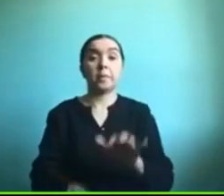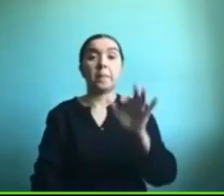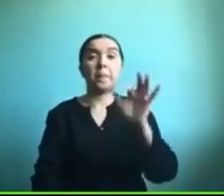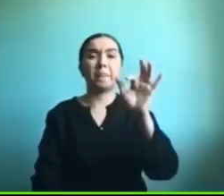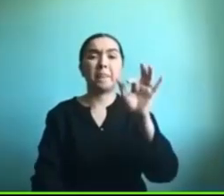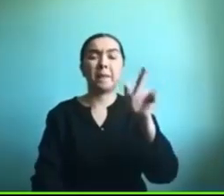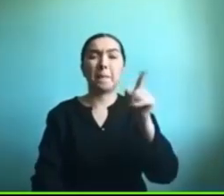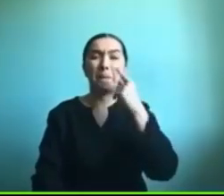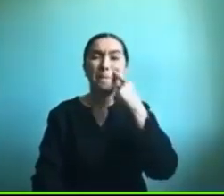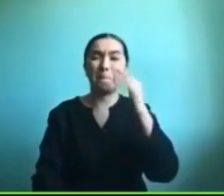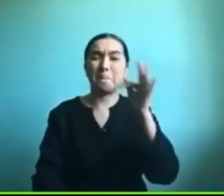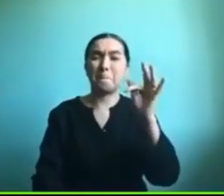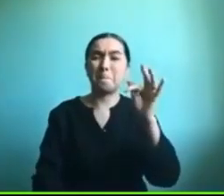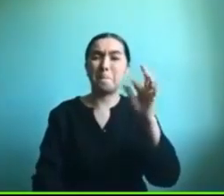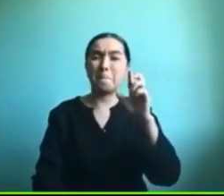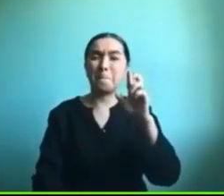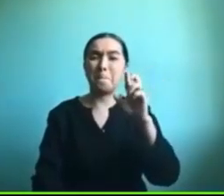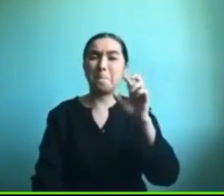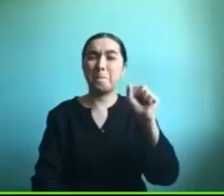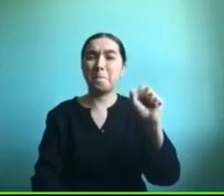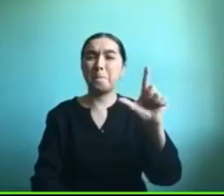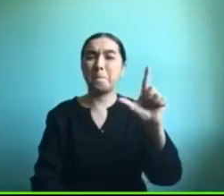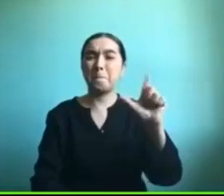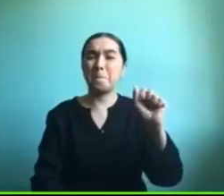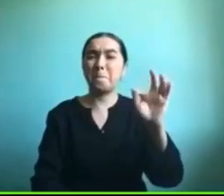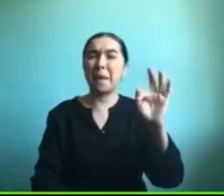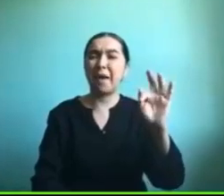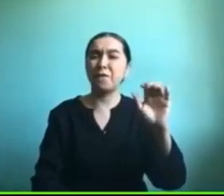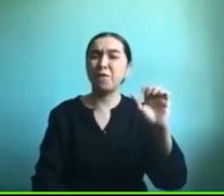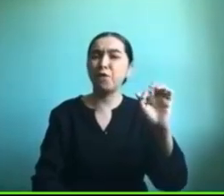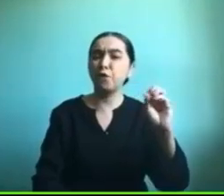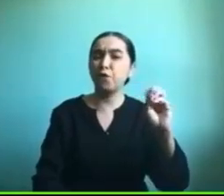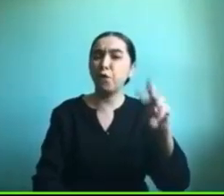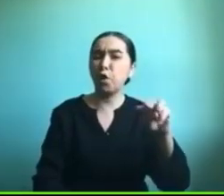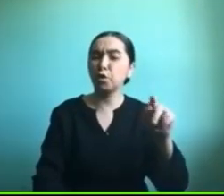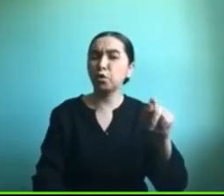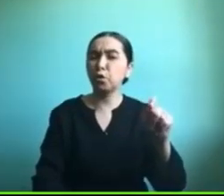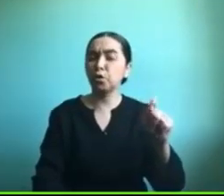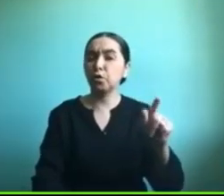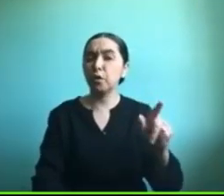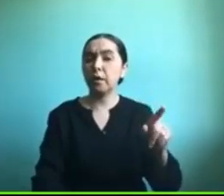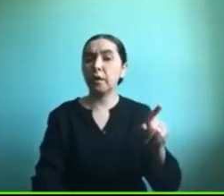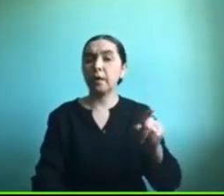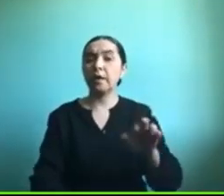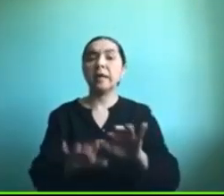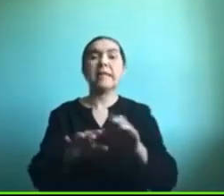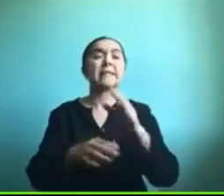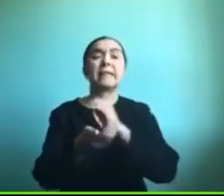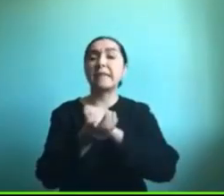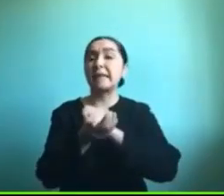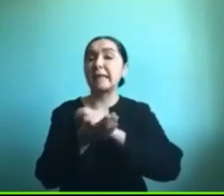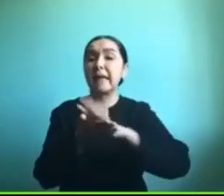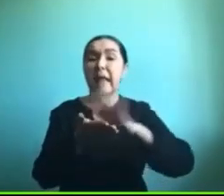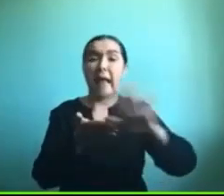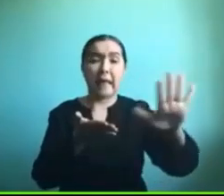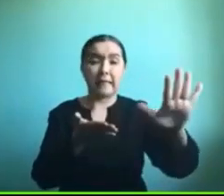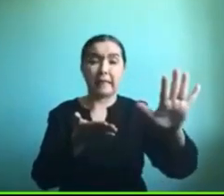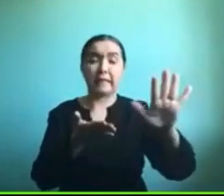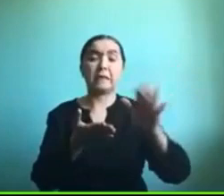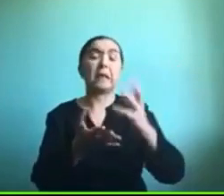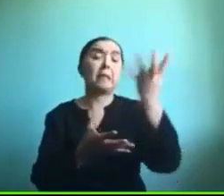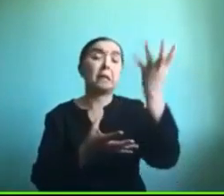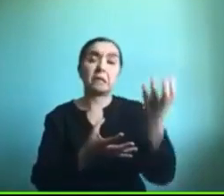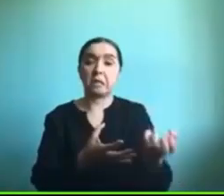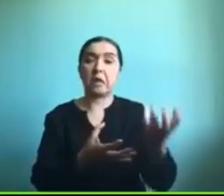conocerán es gratuito se descarga en computador y además tiene una opción de barrio automático entonces podemos tener